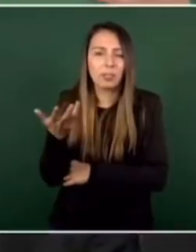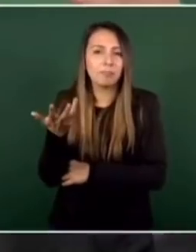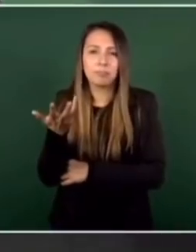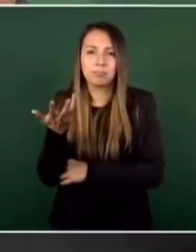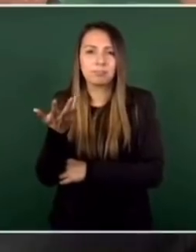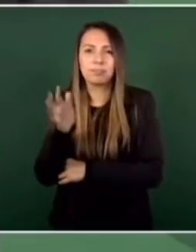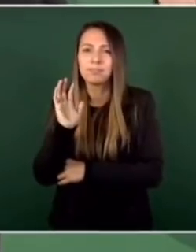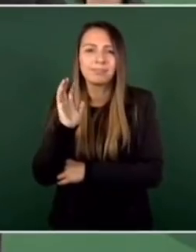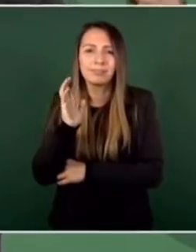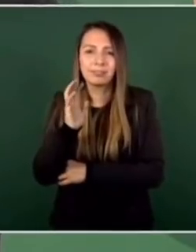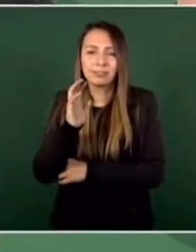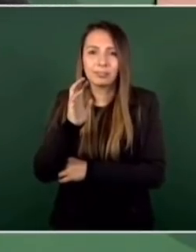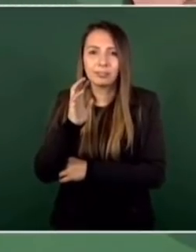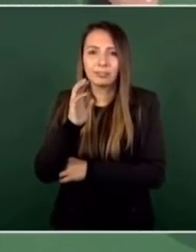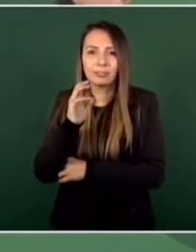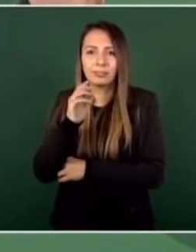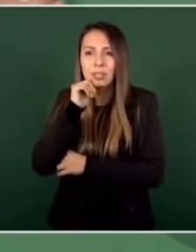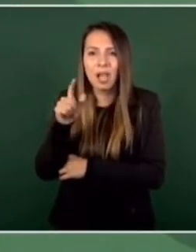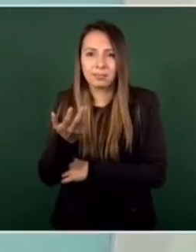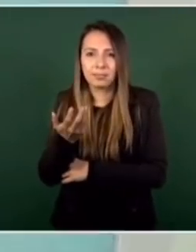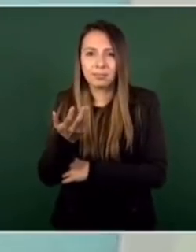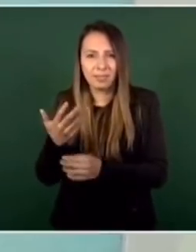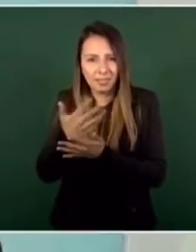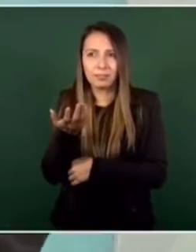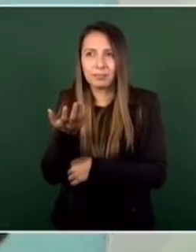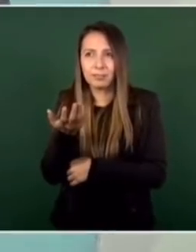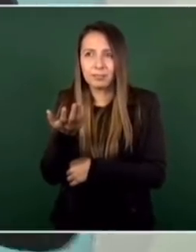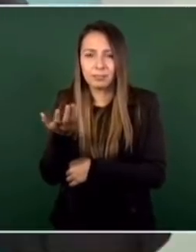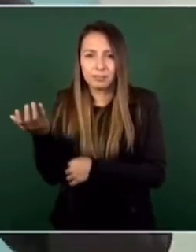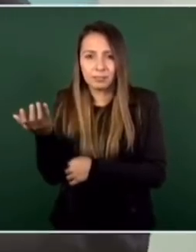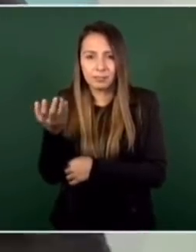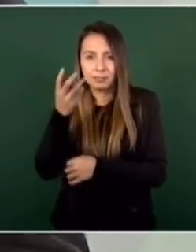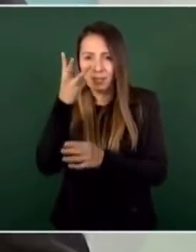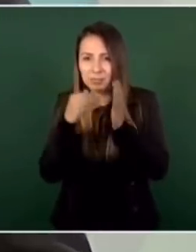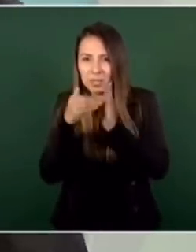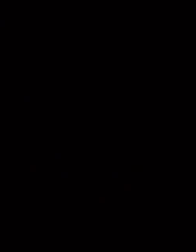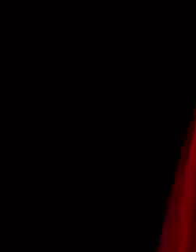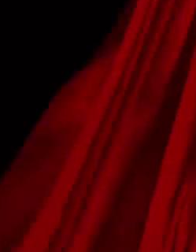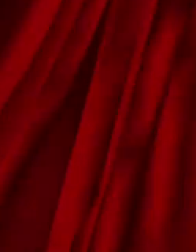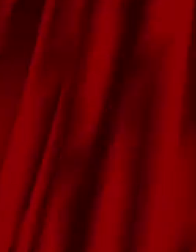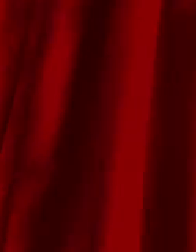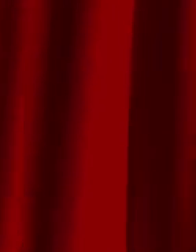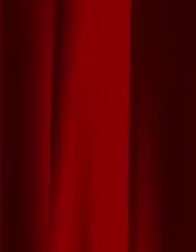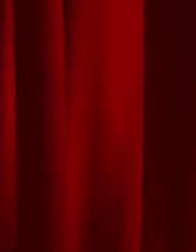muy inteligente que sea, gane 3 millones de pesos mensuales.